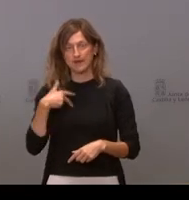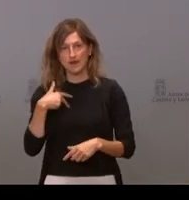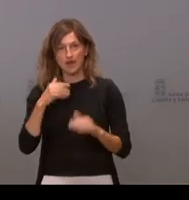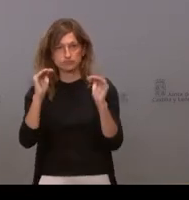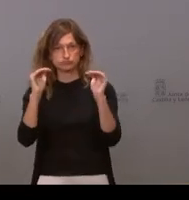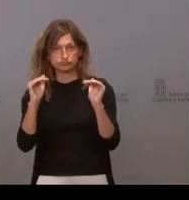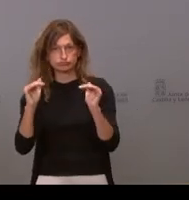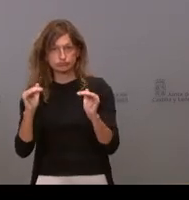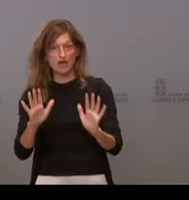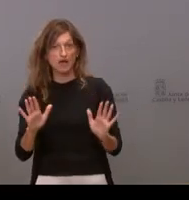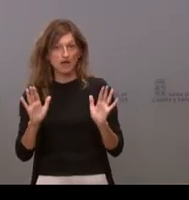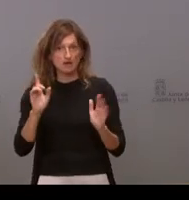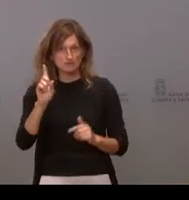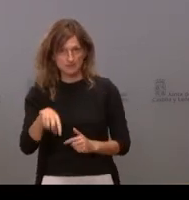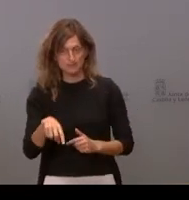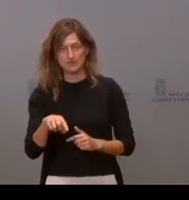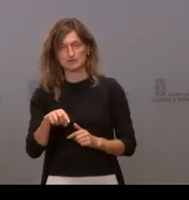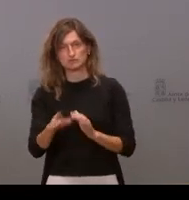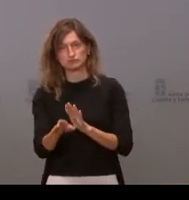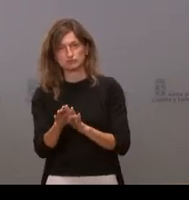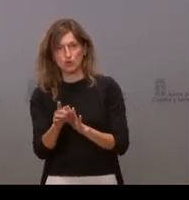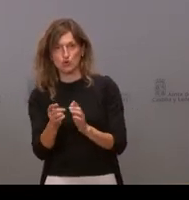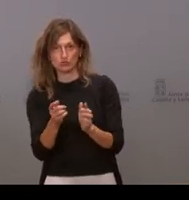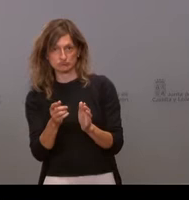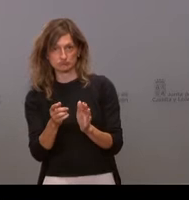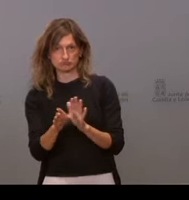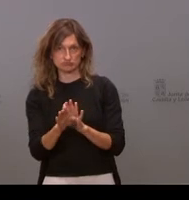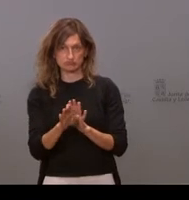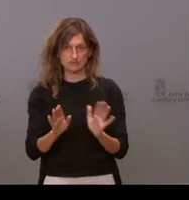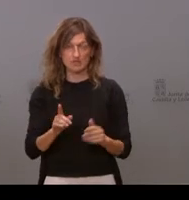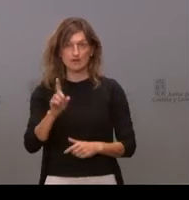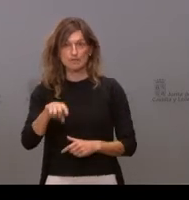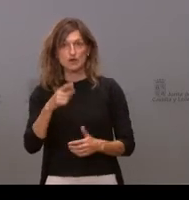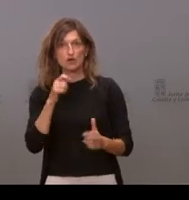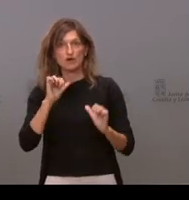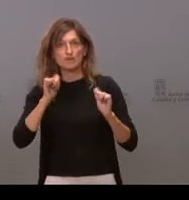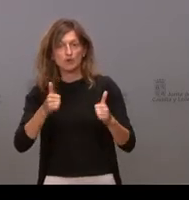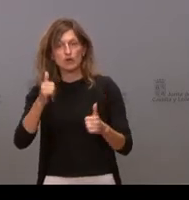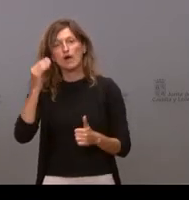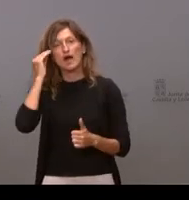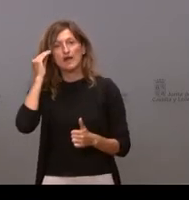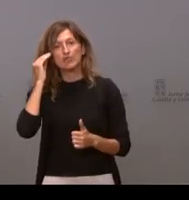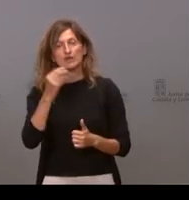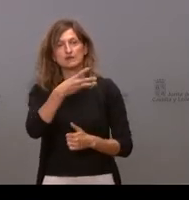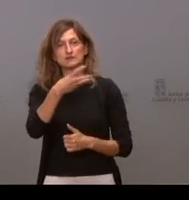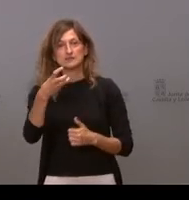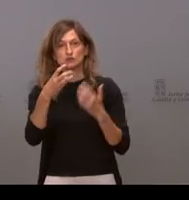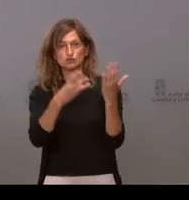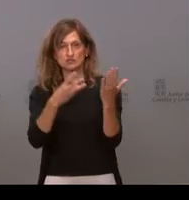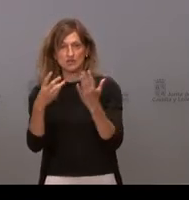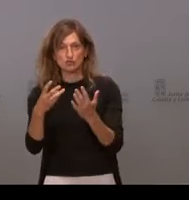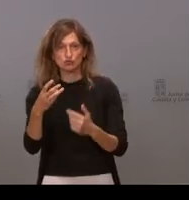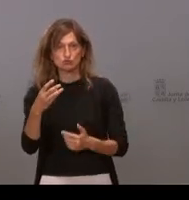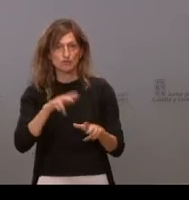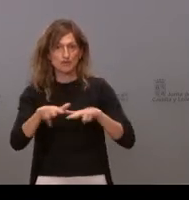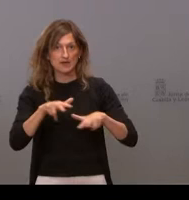descenso, aunque también de manera contenida. Pero destacan municipios como el de Aranda de Duero, con 388, Miranda